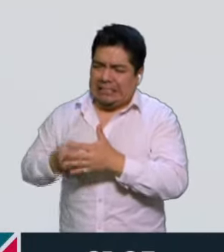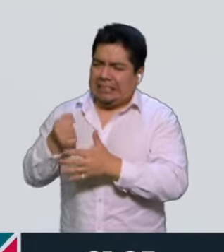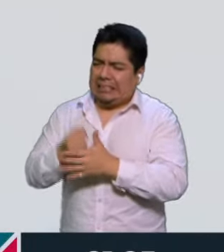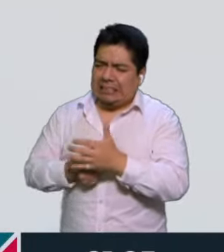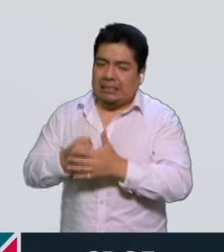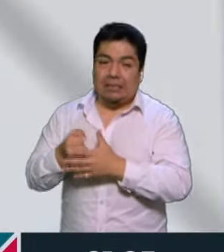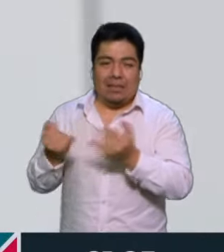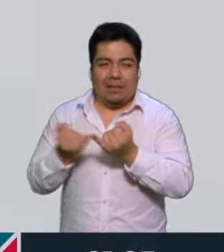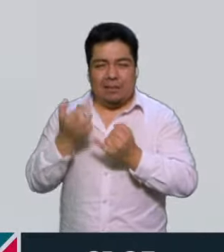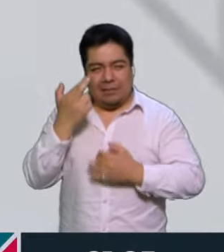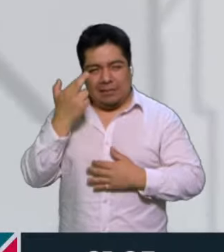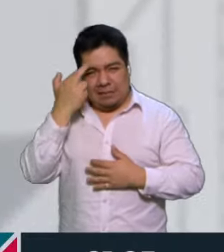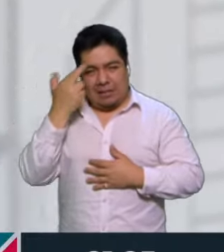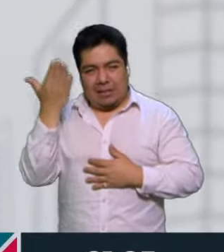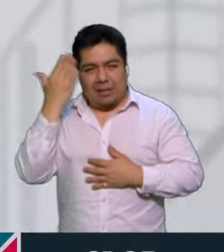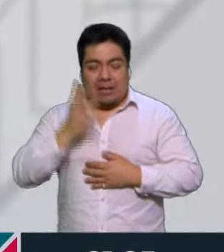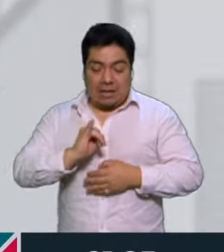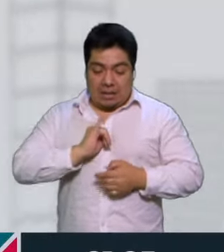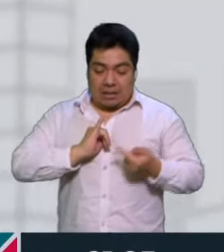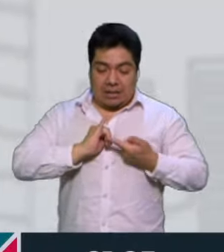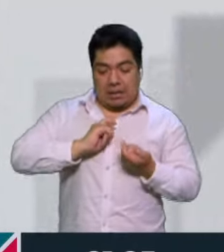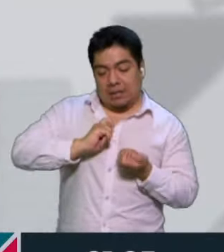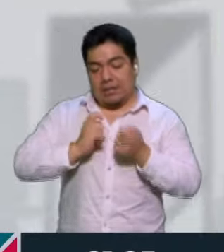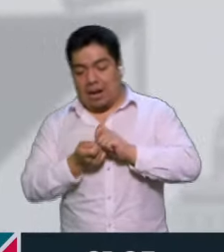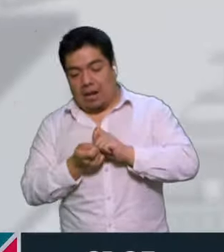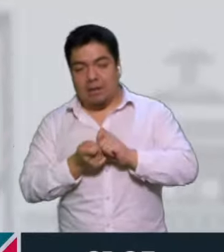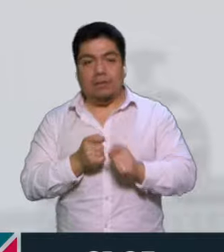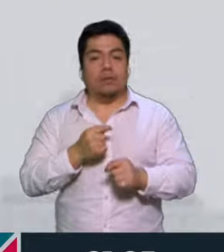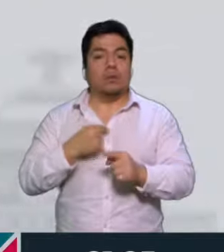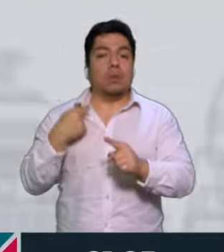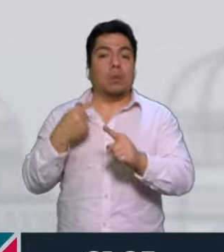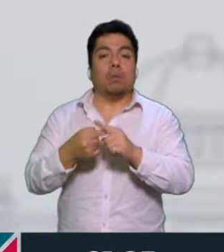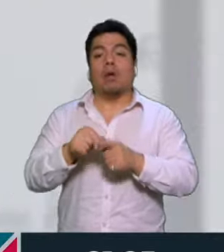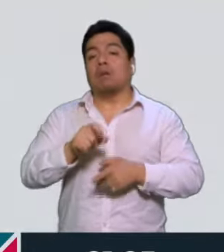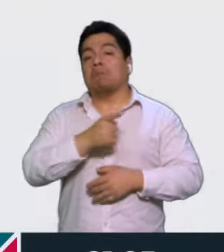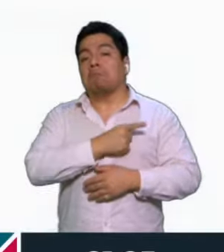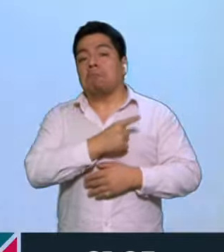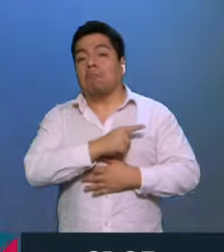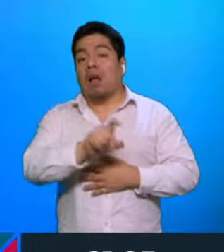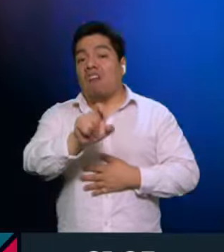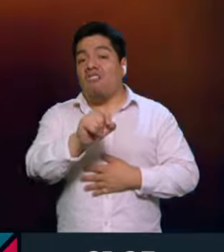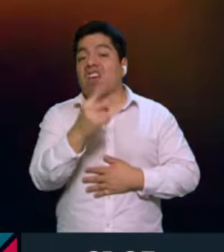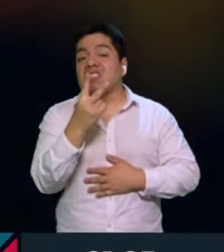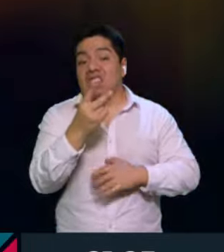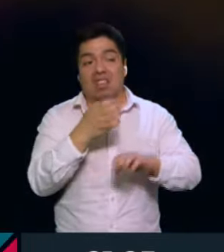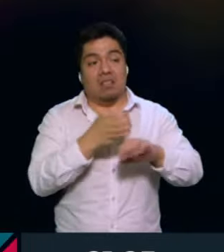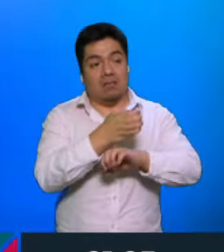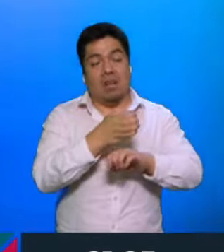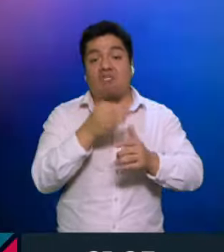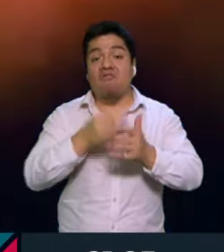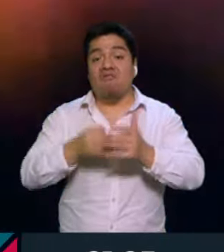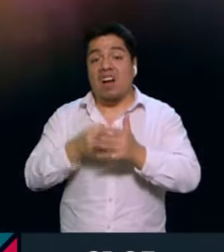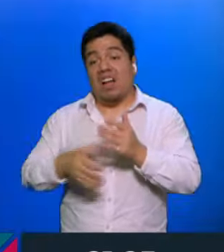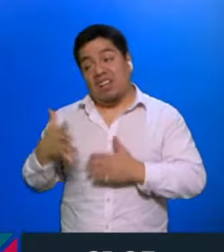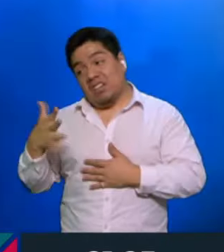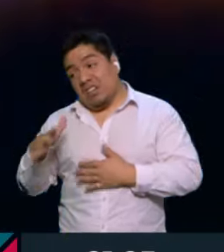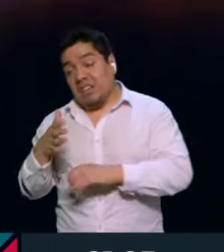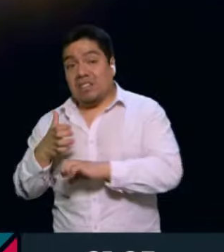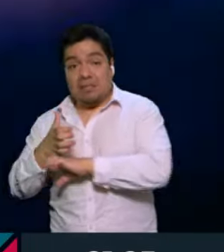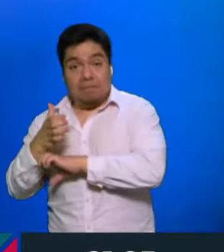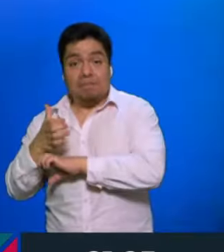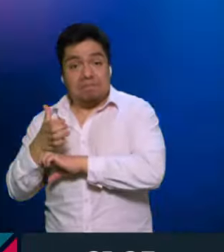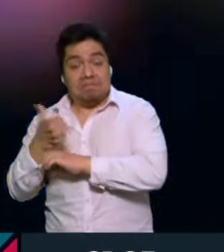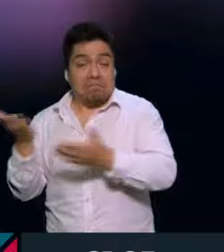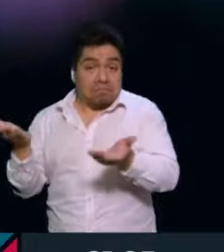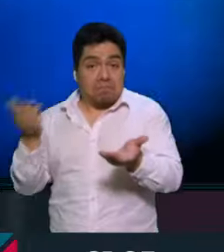identidad de las personas trans, que apenas llevamos 22 ciudades de la República y que todavía nos faltan 10 ciudades donde también pues esto ha